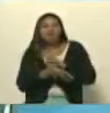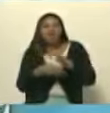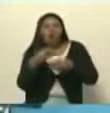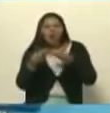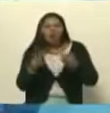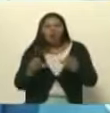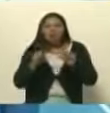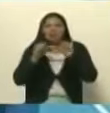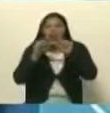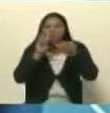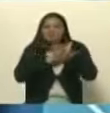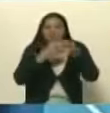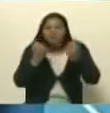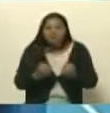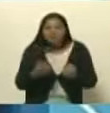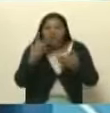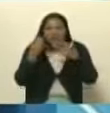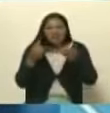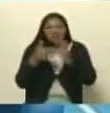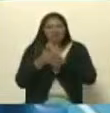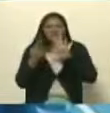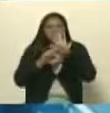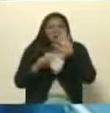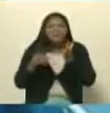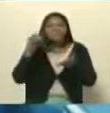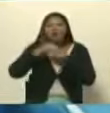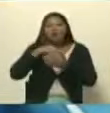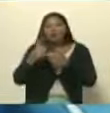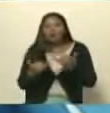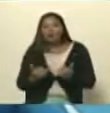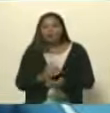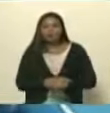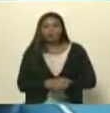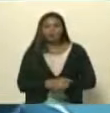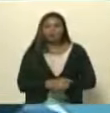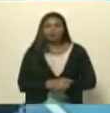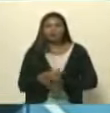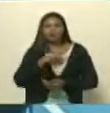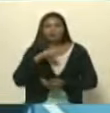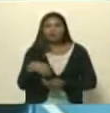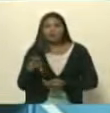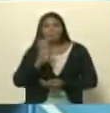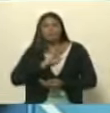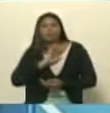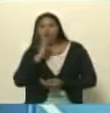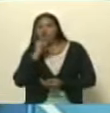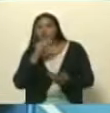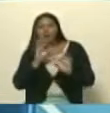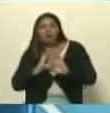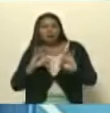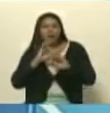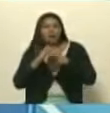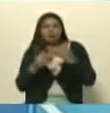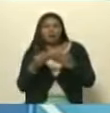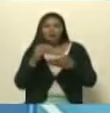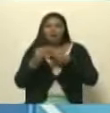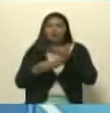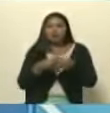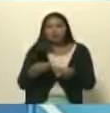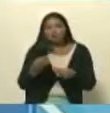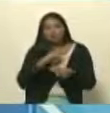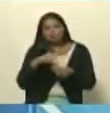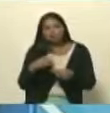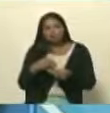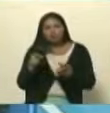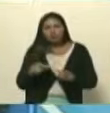seguir fortaleciendo entendiendo que estas plataformas son impuestas, no son propias? ¿Cómo hacer para seguir empoderándonos